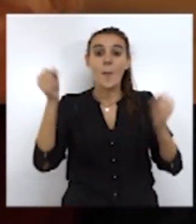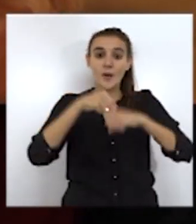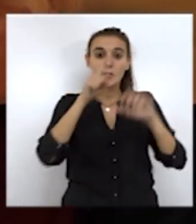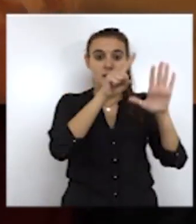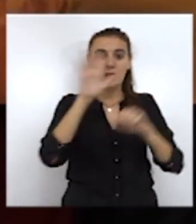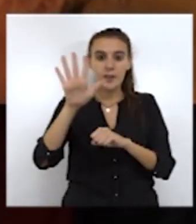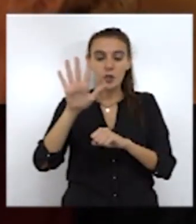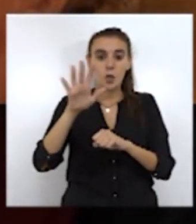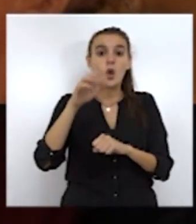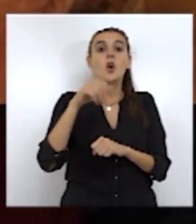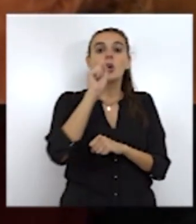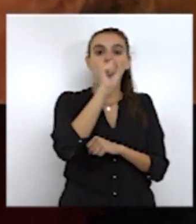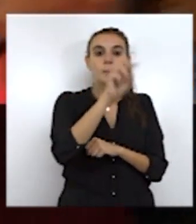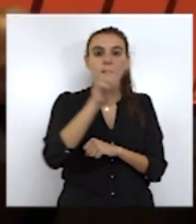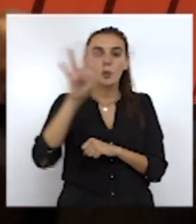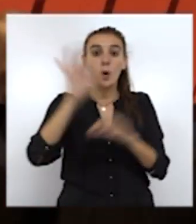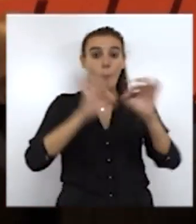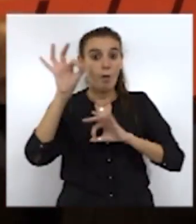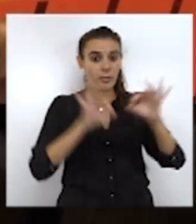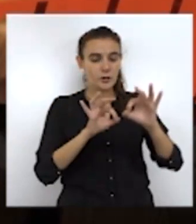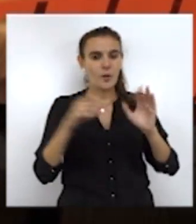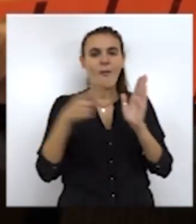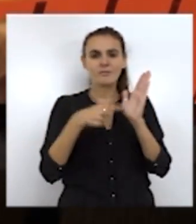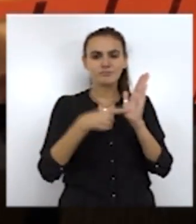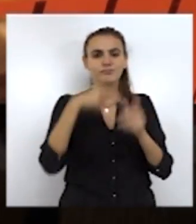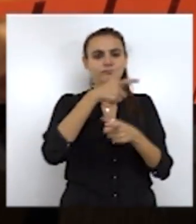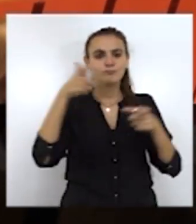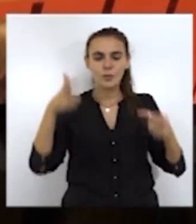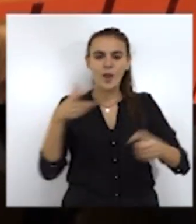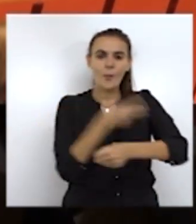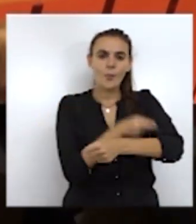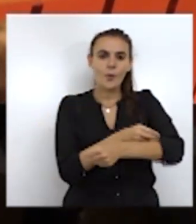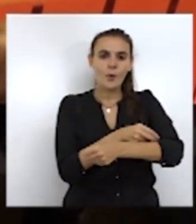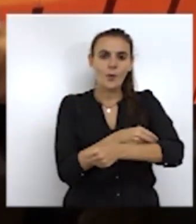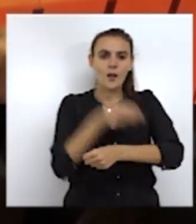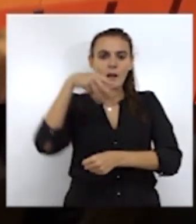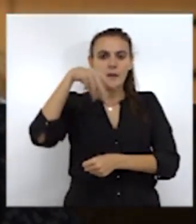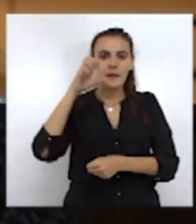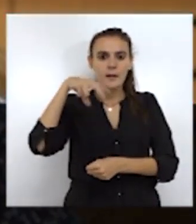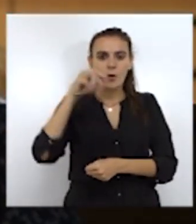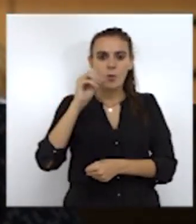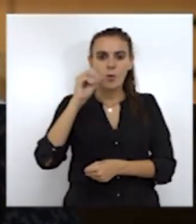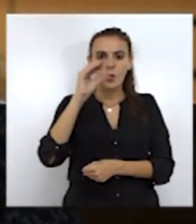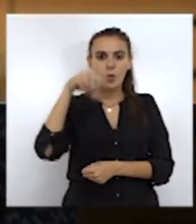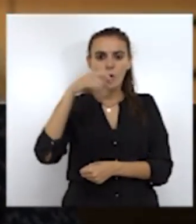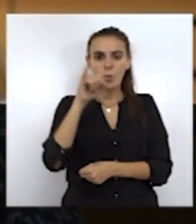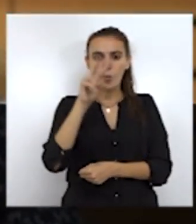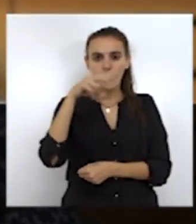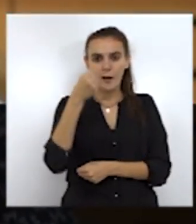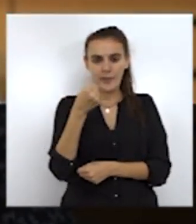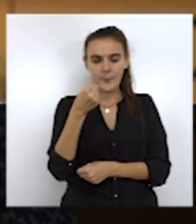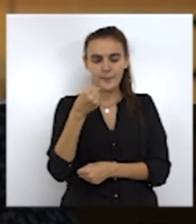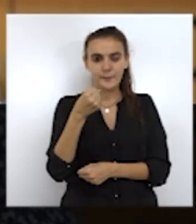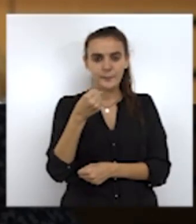años con un 24% Este año además a esta población se les va a vacunar de neumoconjugada A la corte de los